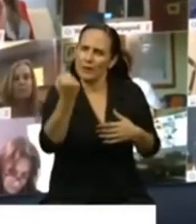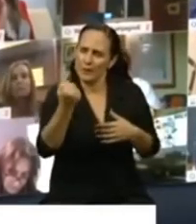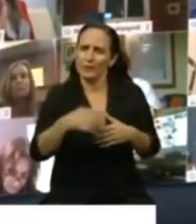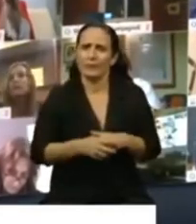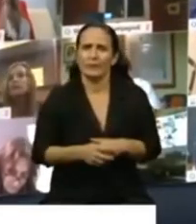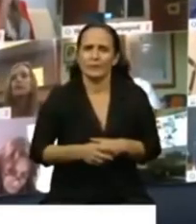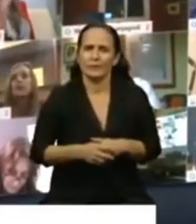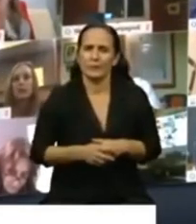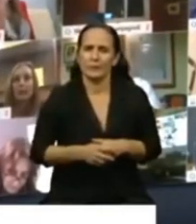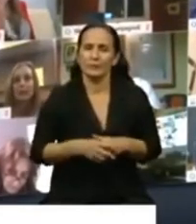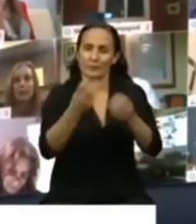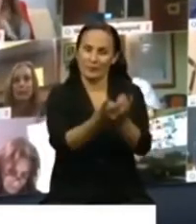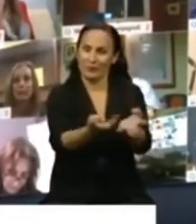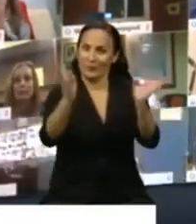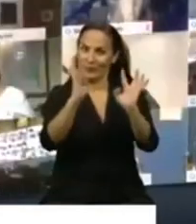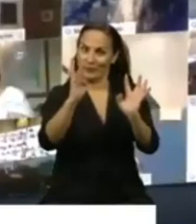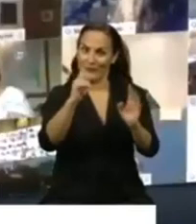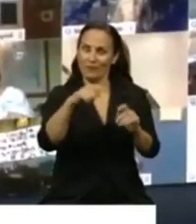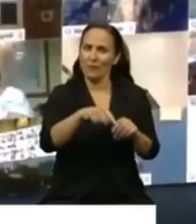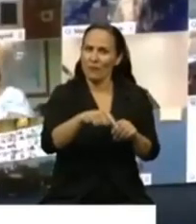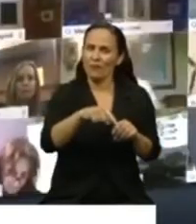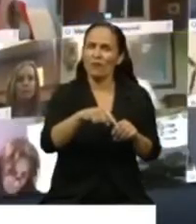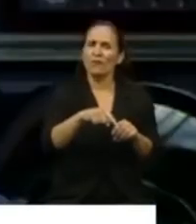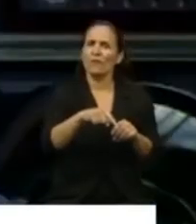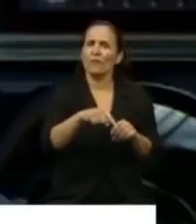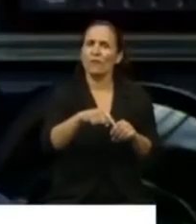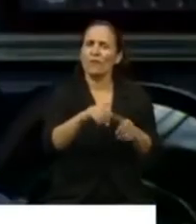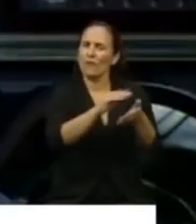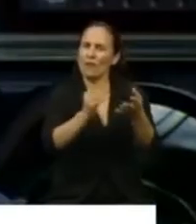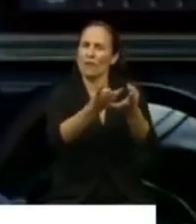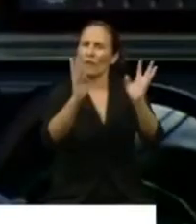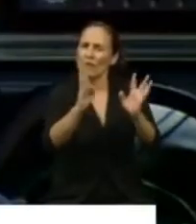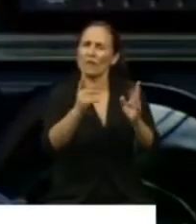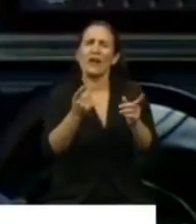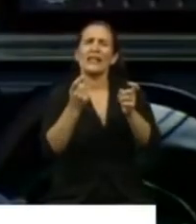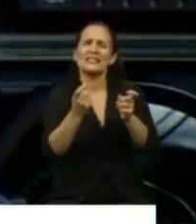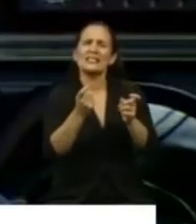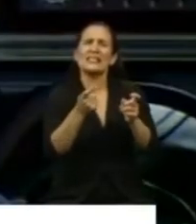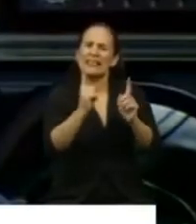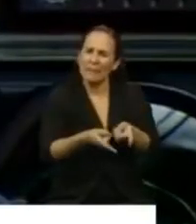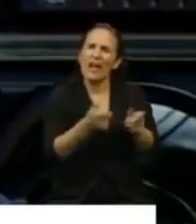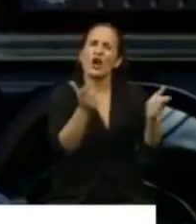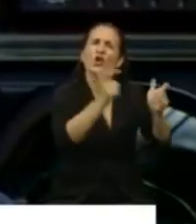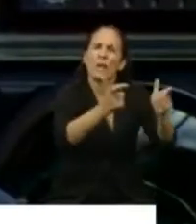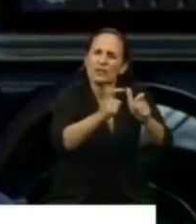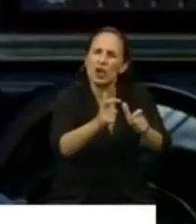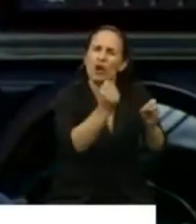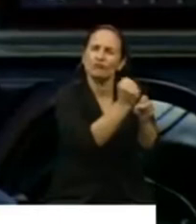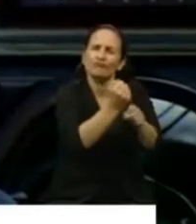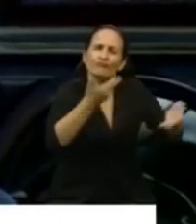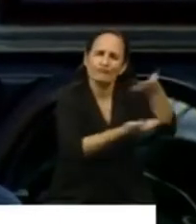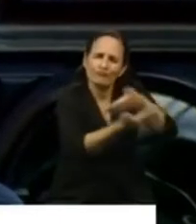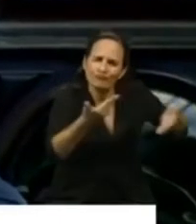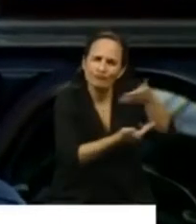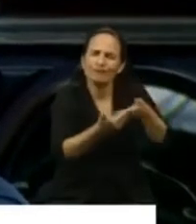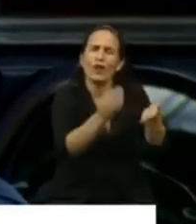El funcionamiento del Parlamento requiere del funcionamiento pleno de las comisiones, del intercambio pleno entre cada